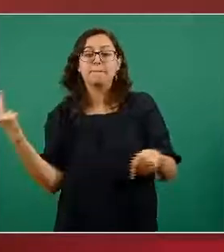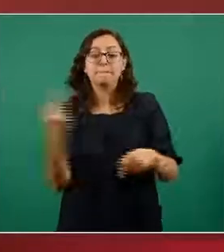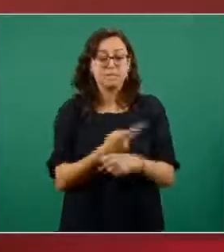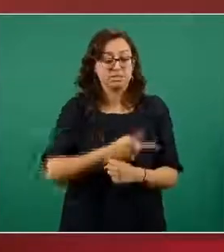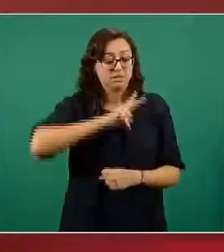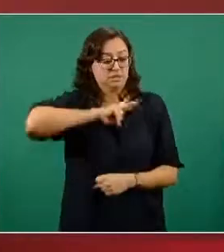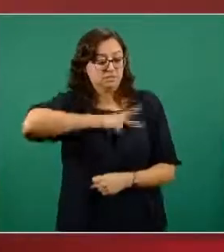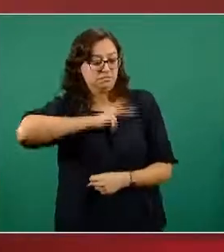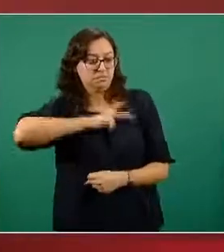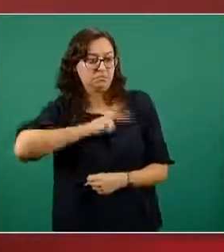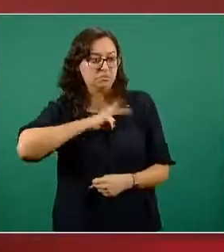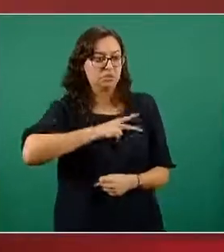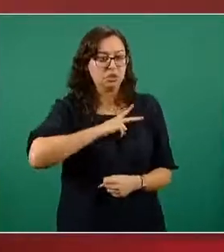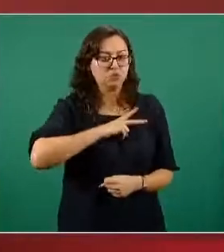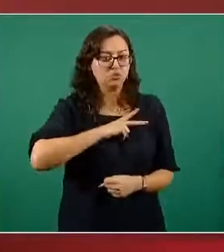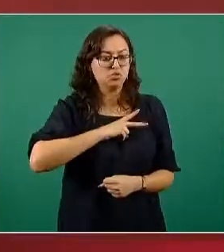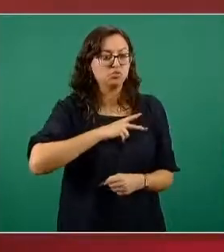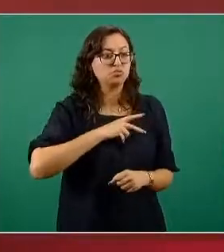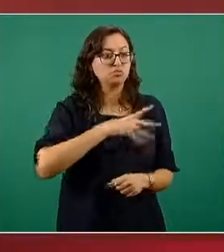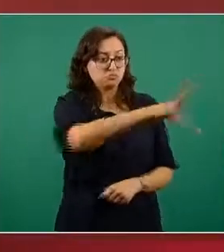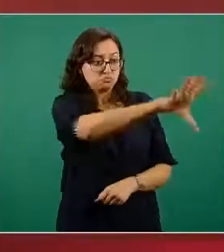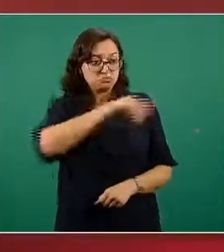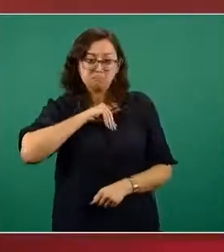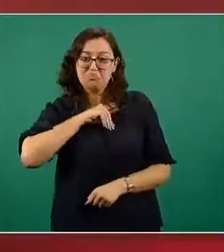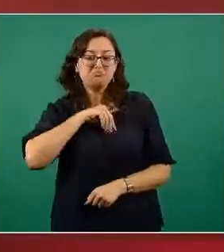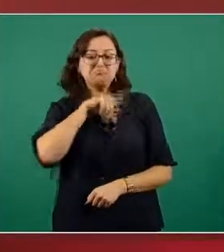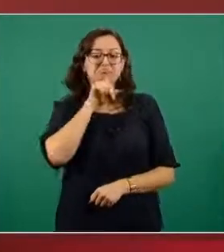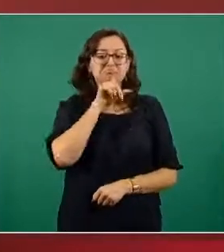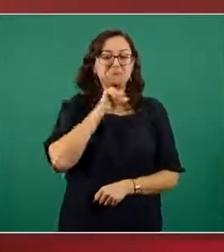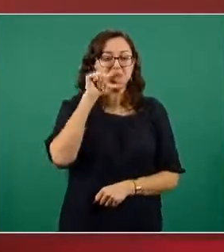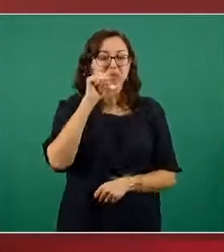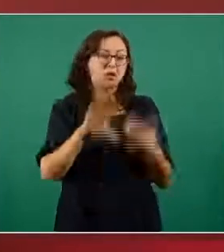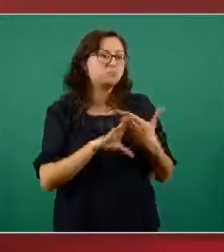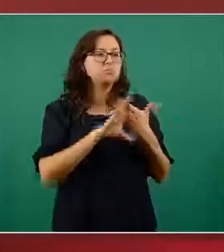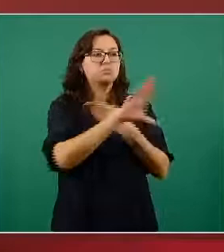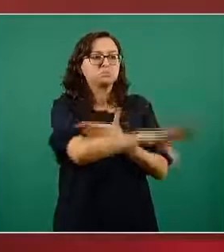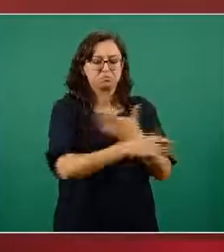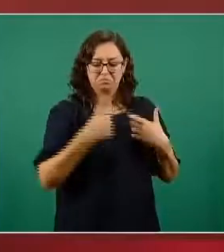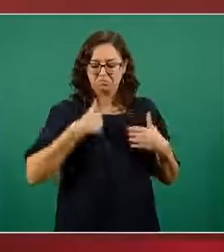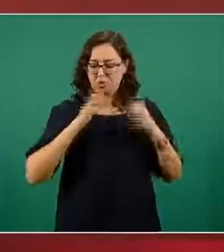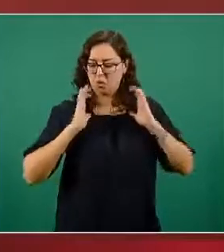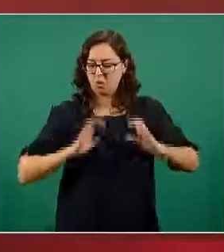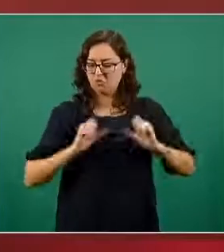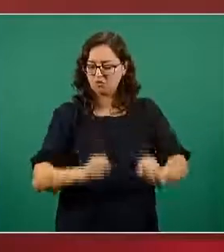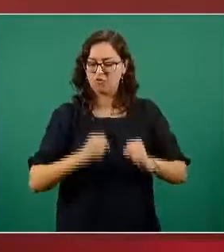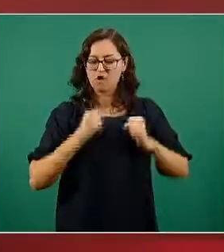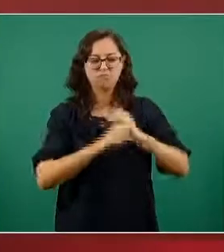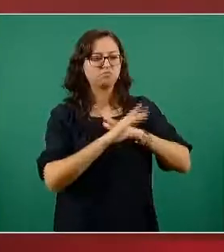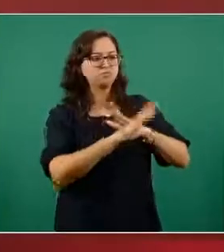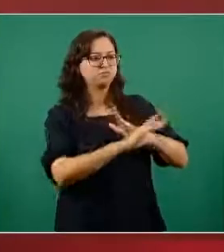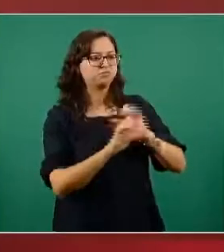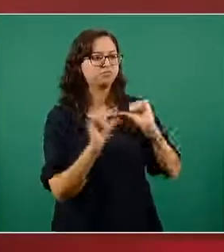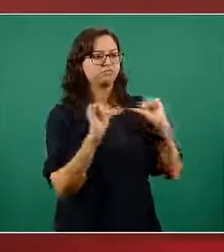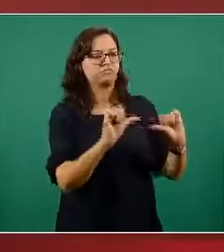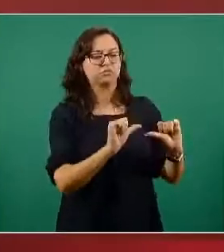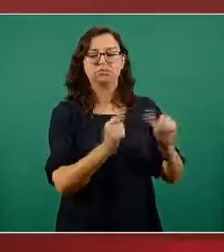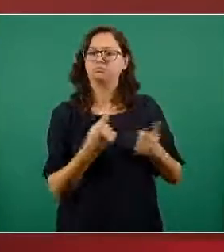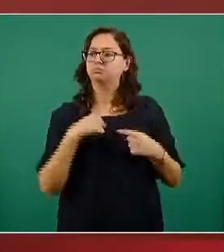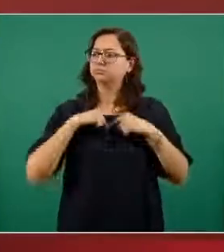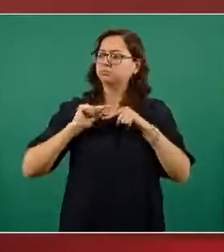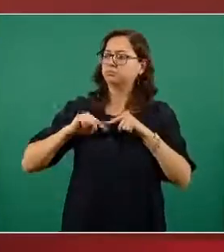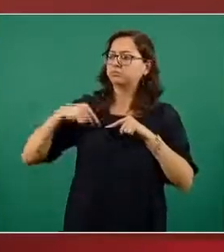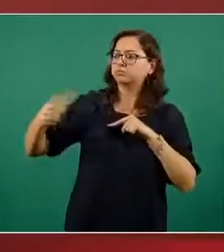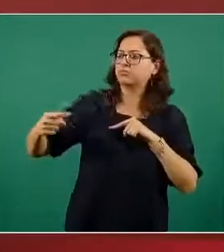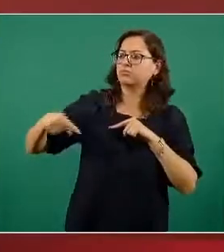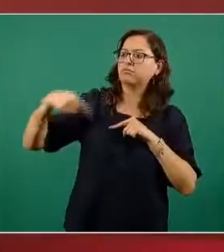esta es una característica que fue descrita en la epidemiología académica desde inicios del siglo XX y